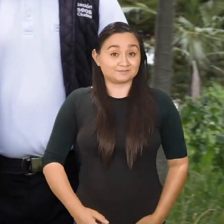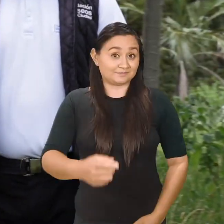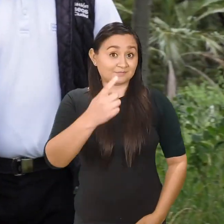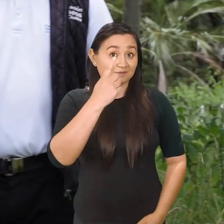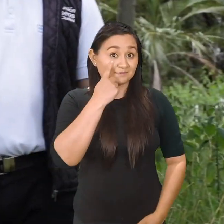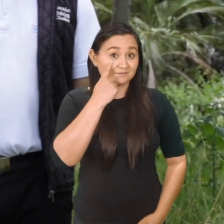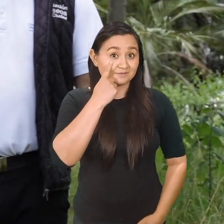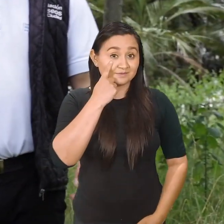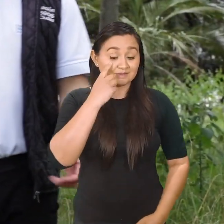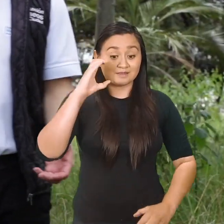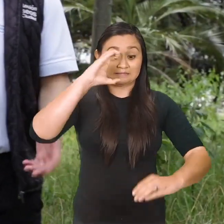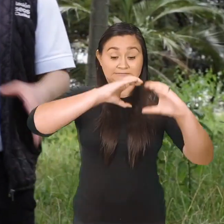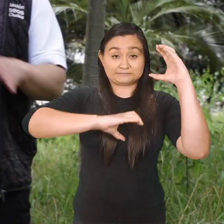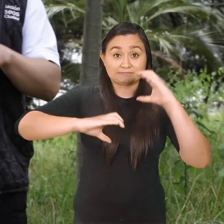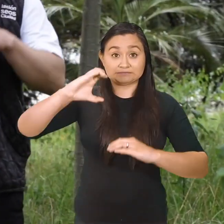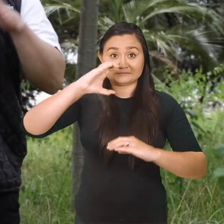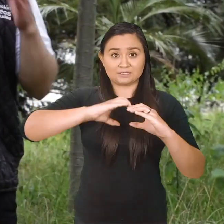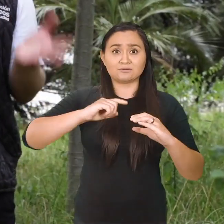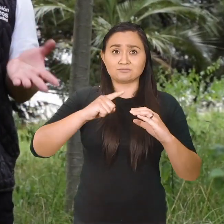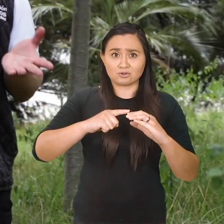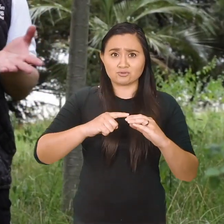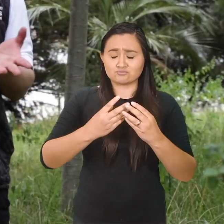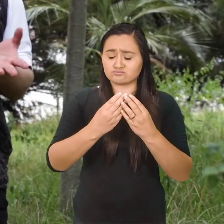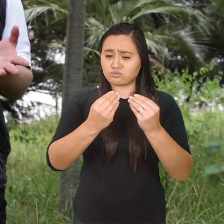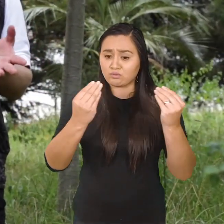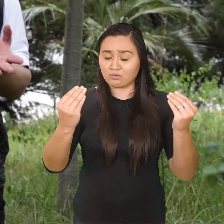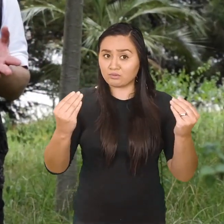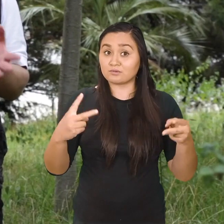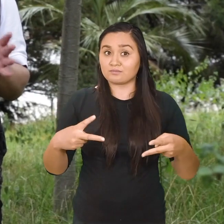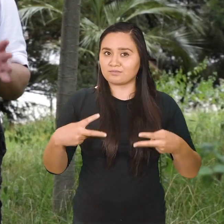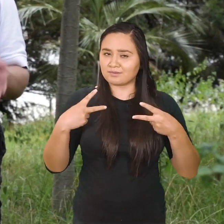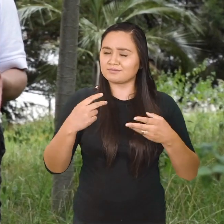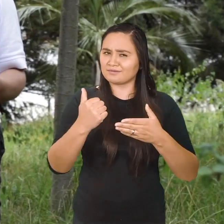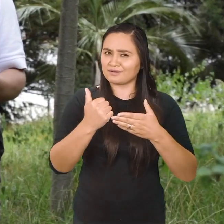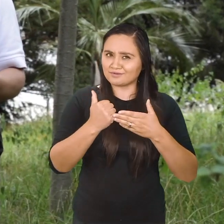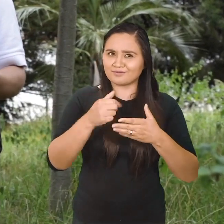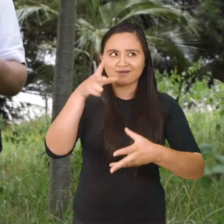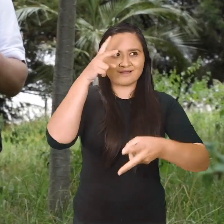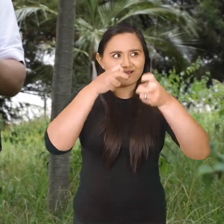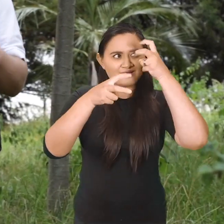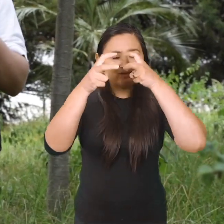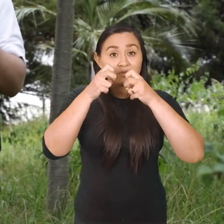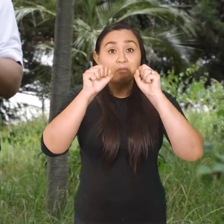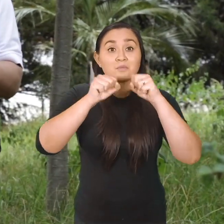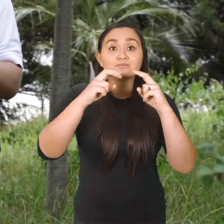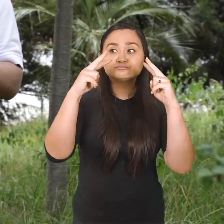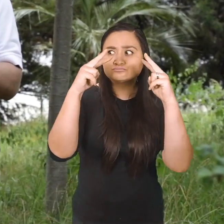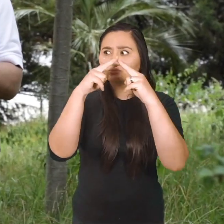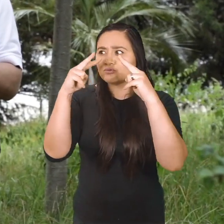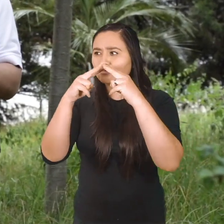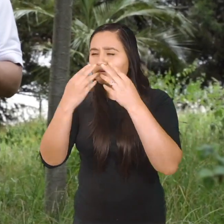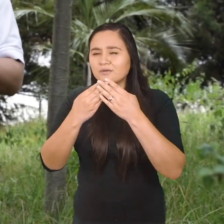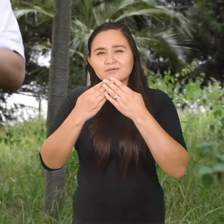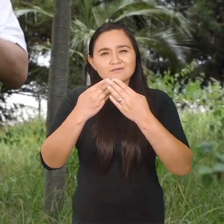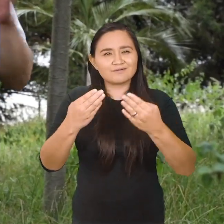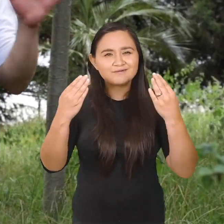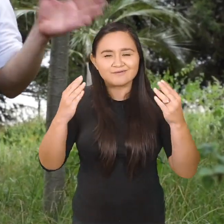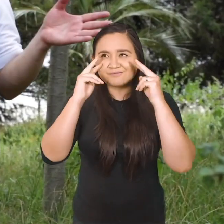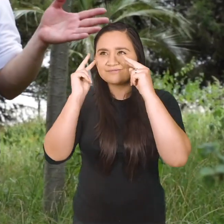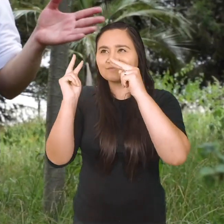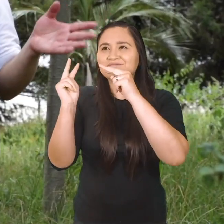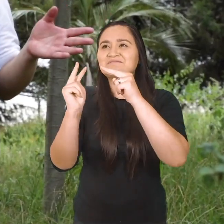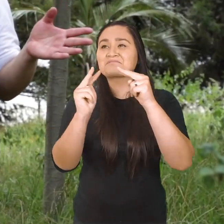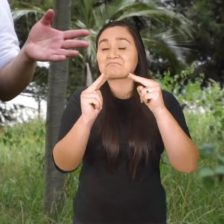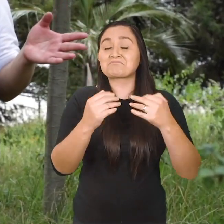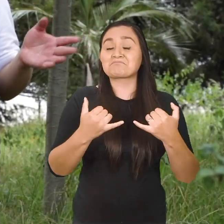Como pudiste darte cuenta, la ciencia se encuentra en muchos aspectos de nuestra vida, y nos permite conocer muchas